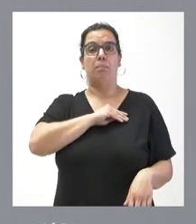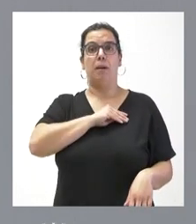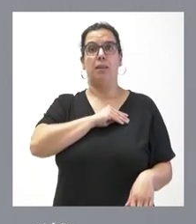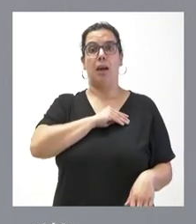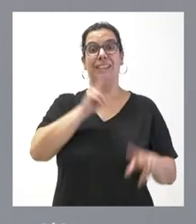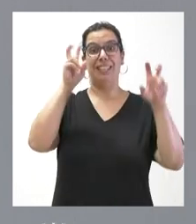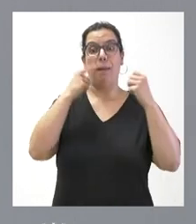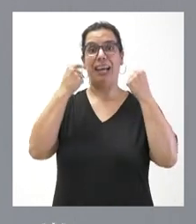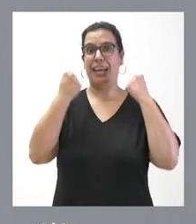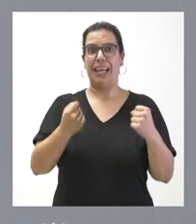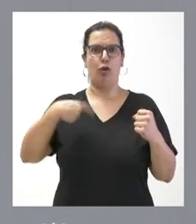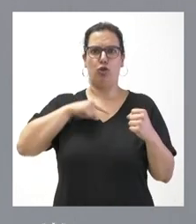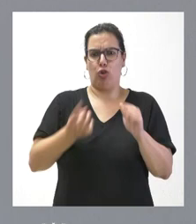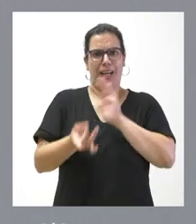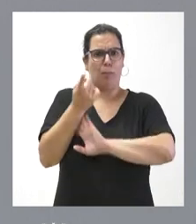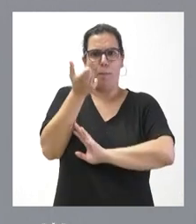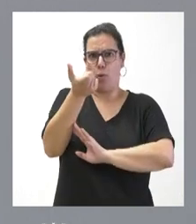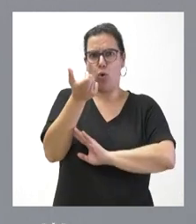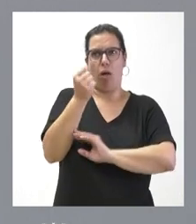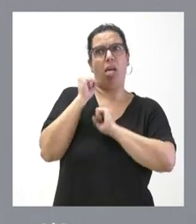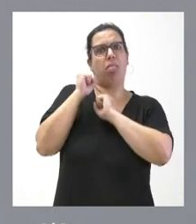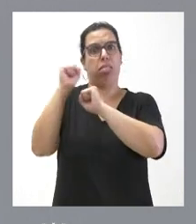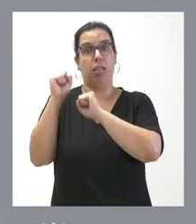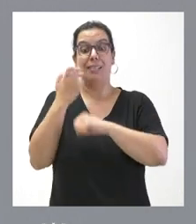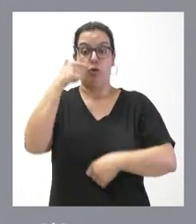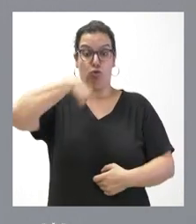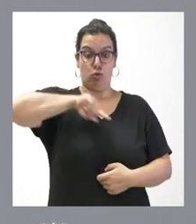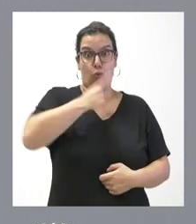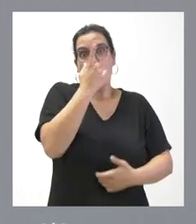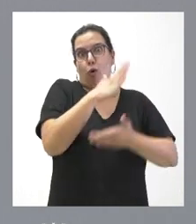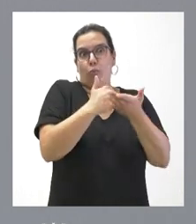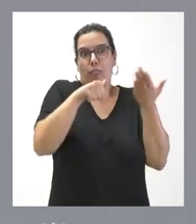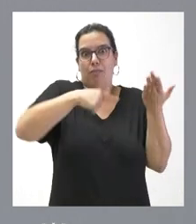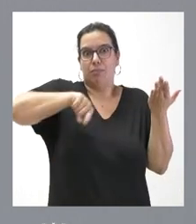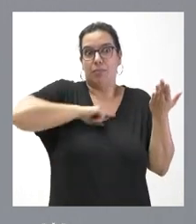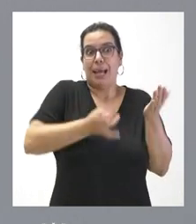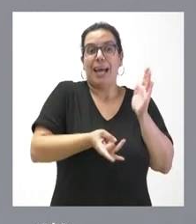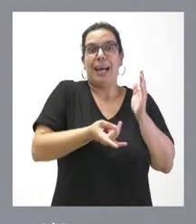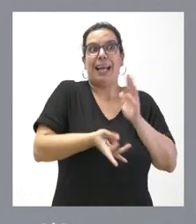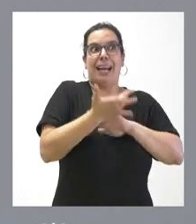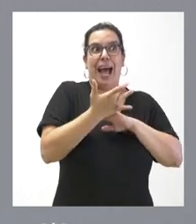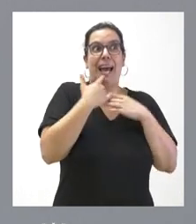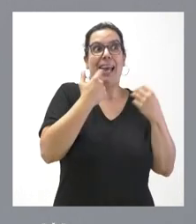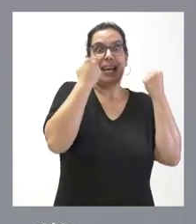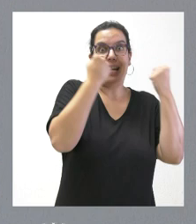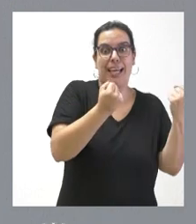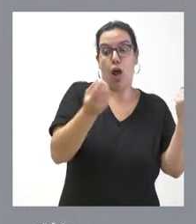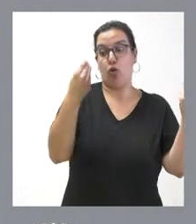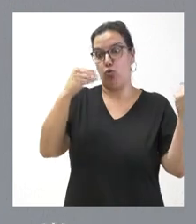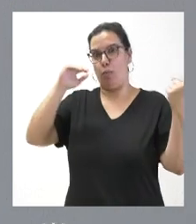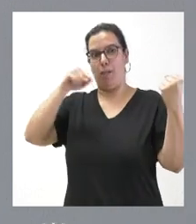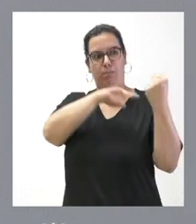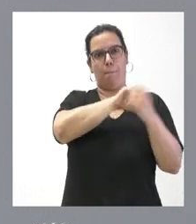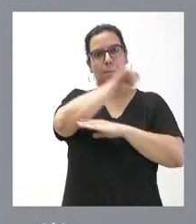materia energética y que haya una comunidad autónoma que produce más energía de la que consume, que